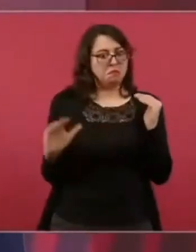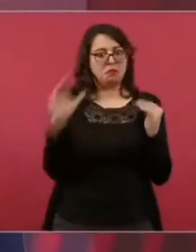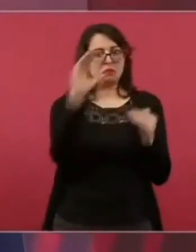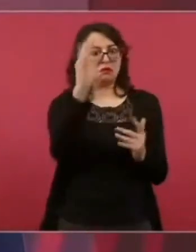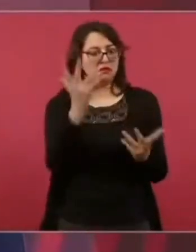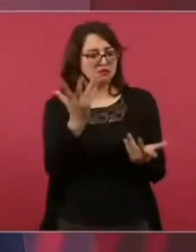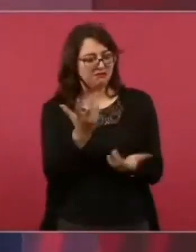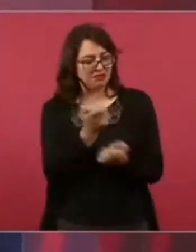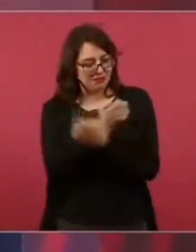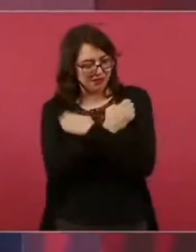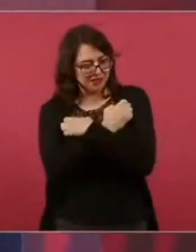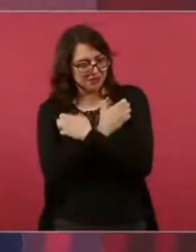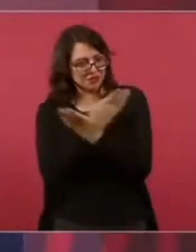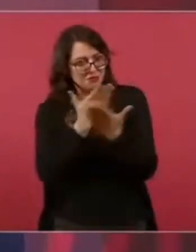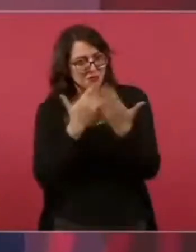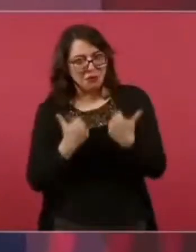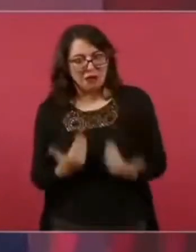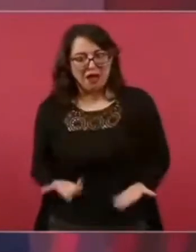cuando